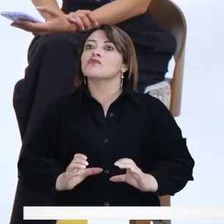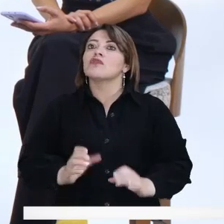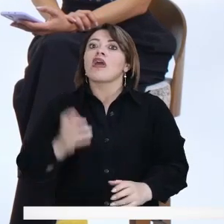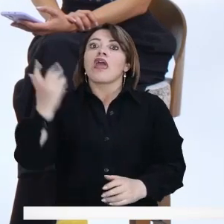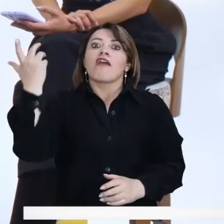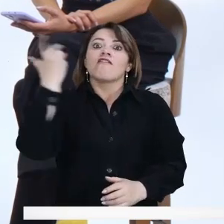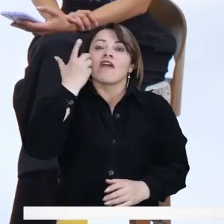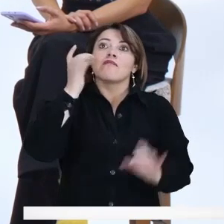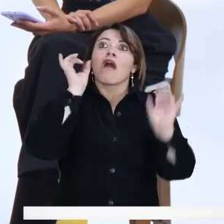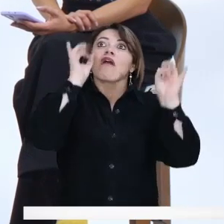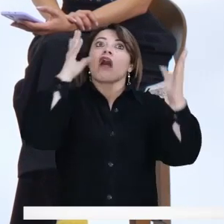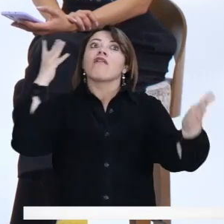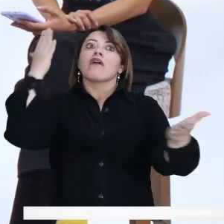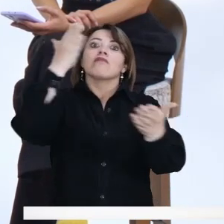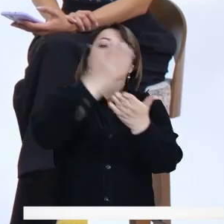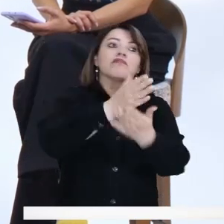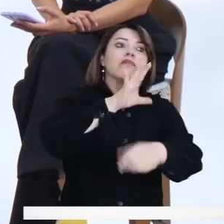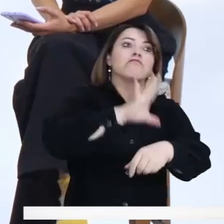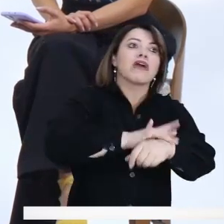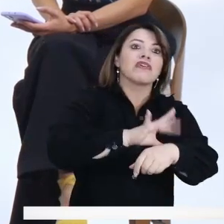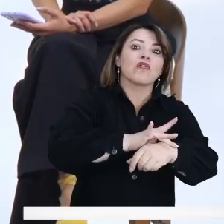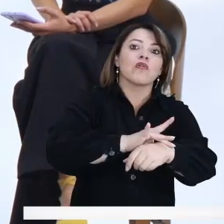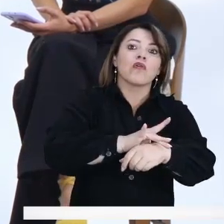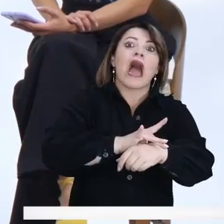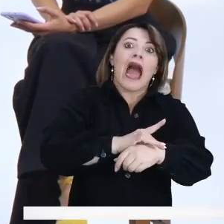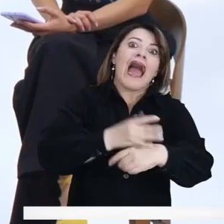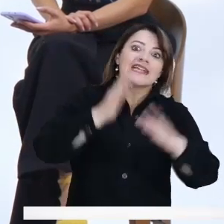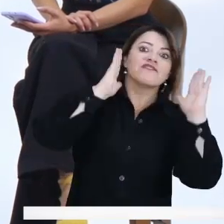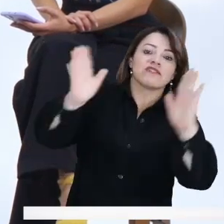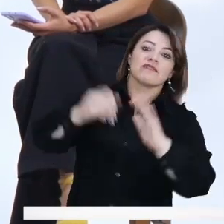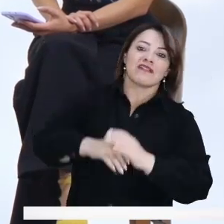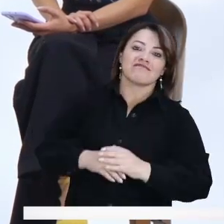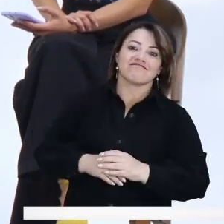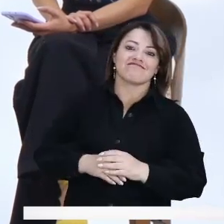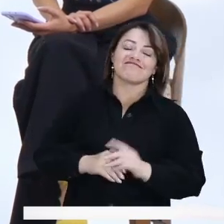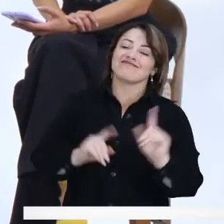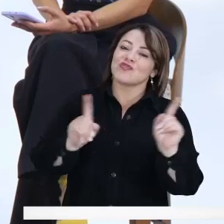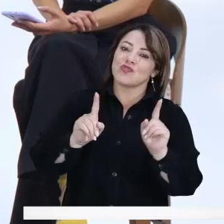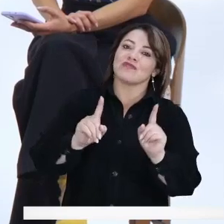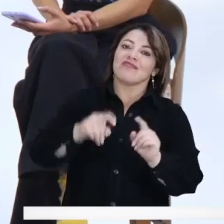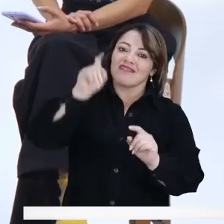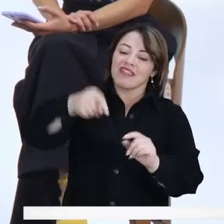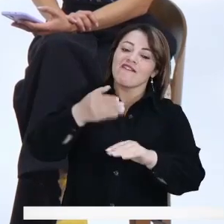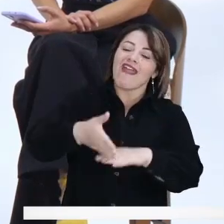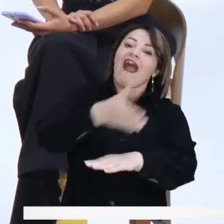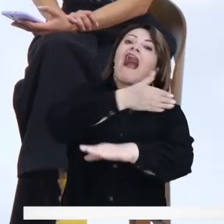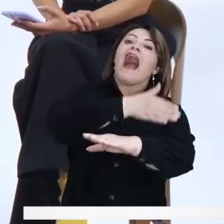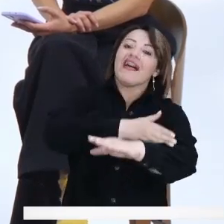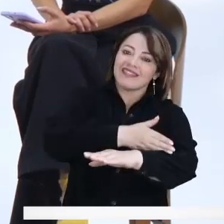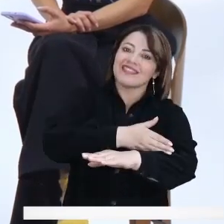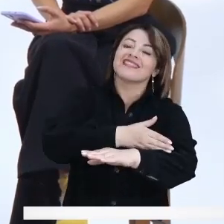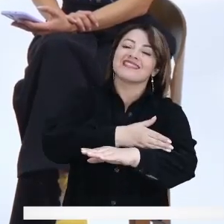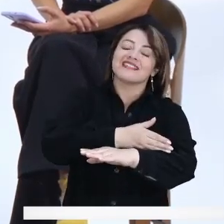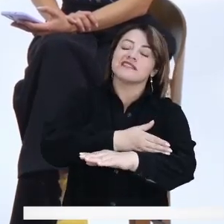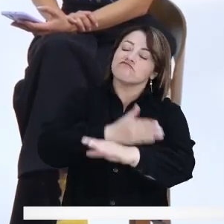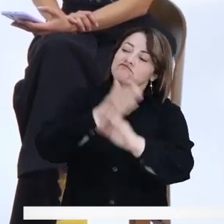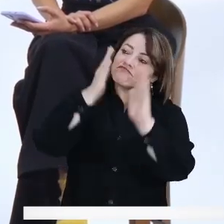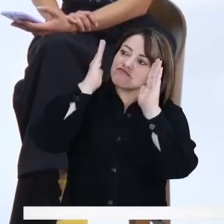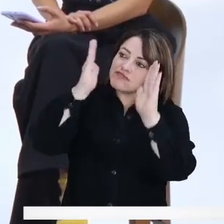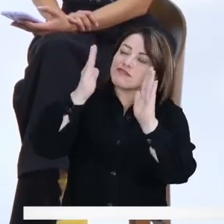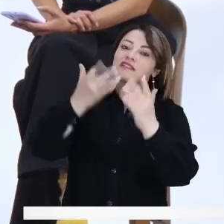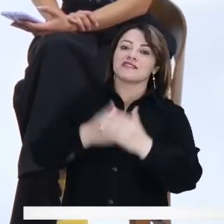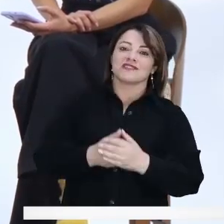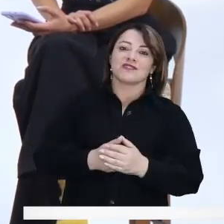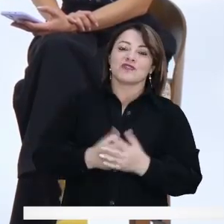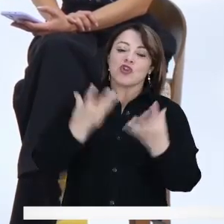o la ciudadana lleguen al médico porque están ya que no pueden más del dolor, de la enfermedad, de la situación,